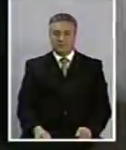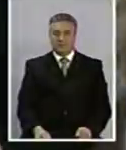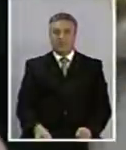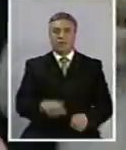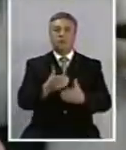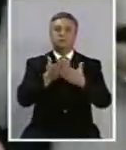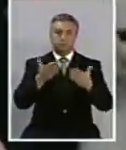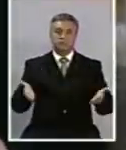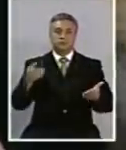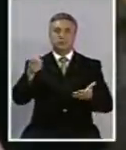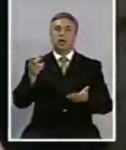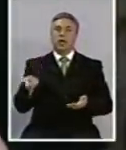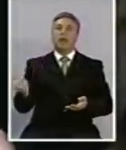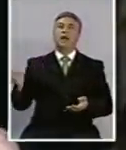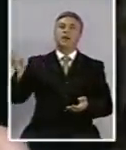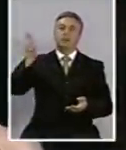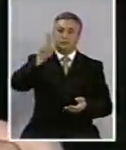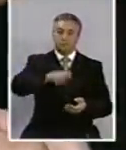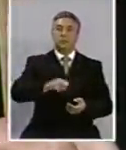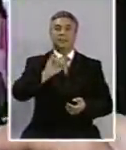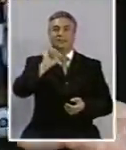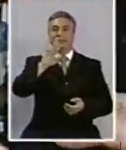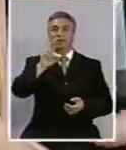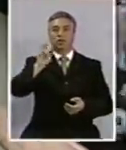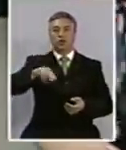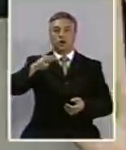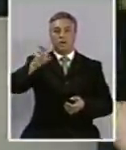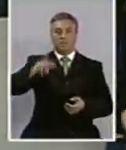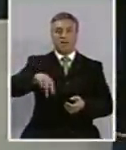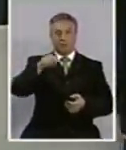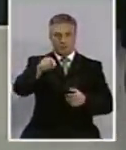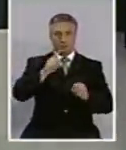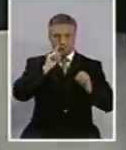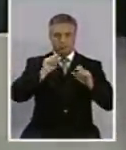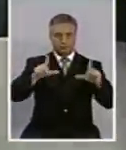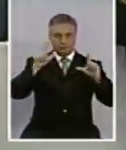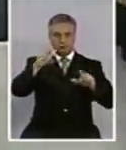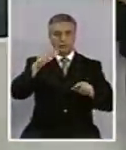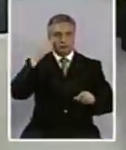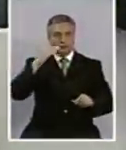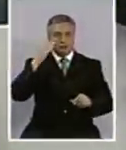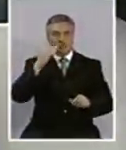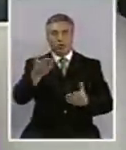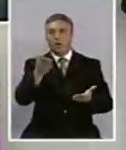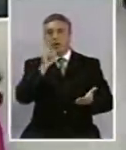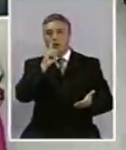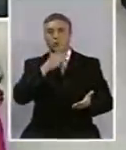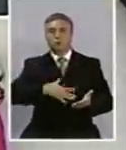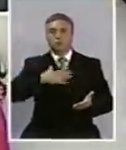Ya, pues retornamos en directo con Iron Man, el estreno de la semana y los niños. Niños, ¿a quién les gusta Iron Man? ¿Eh?